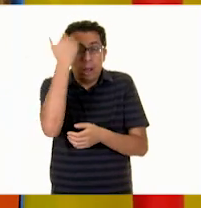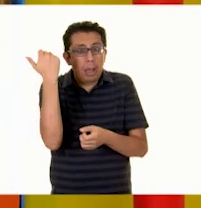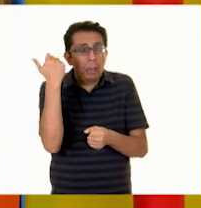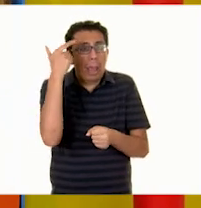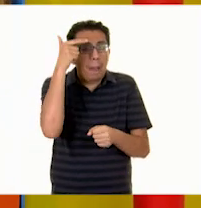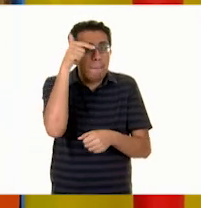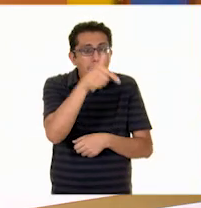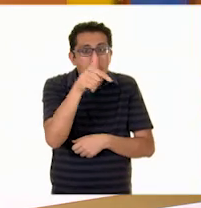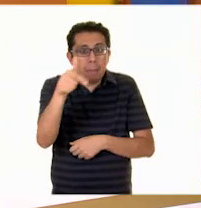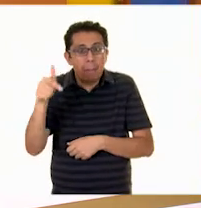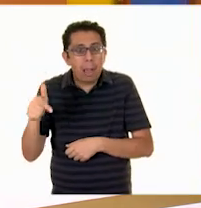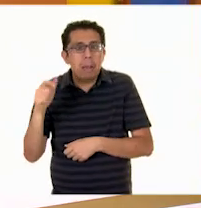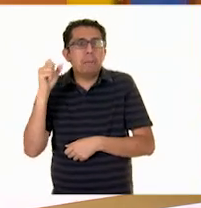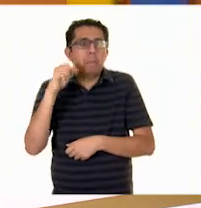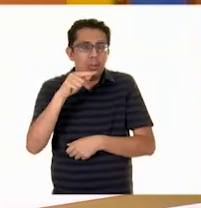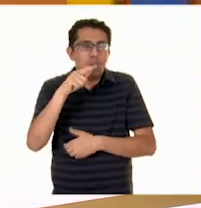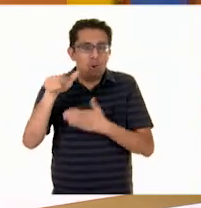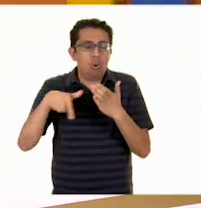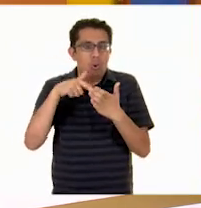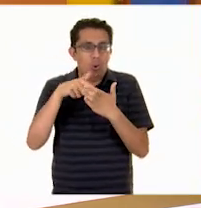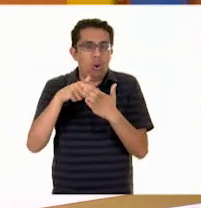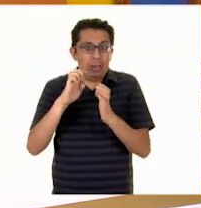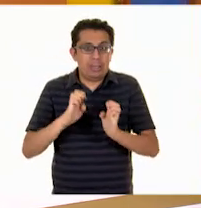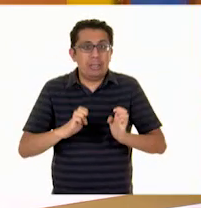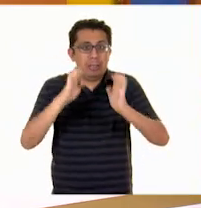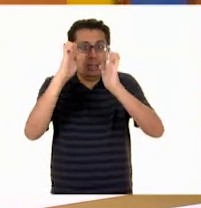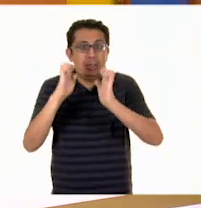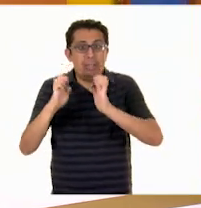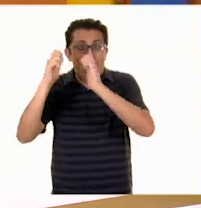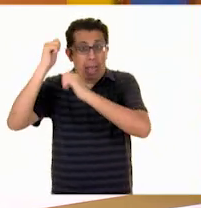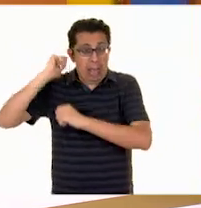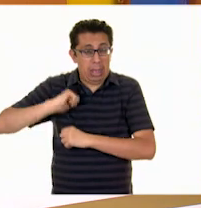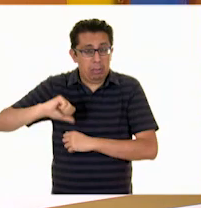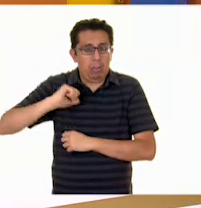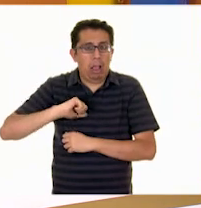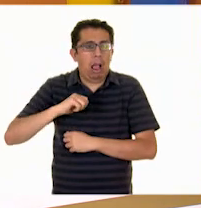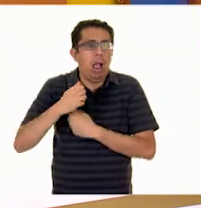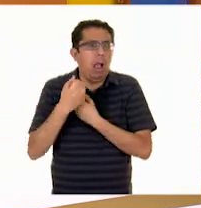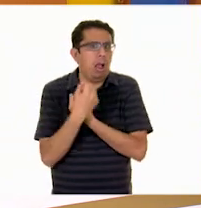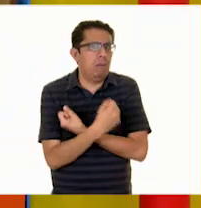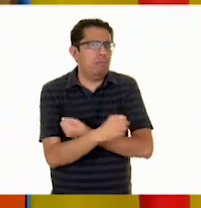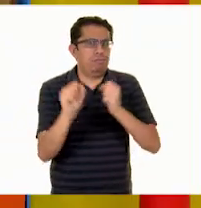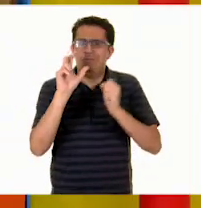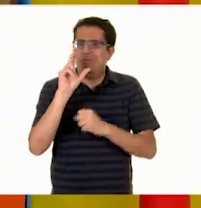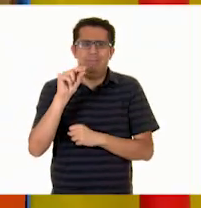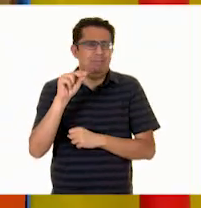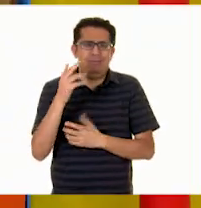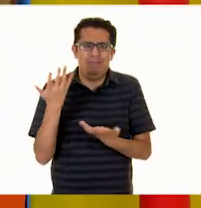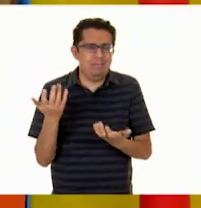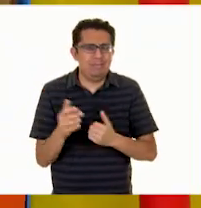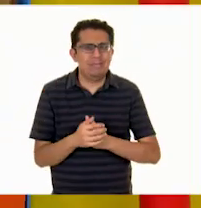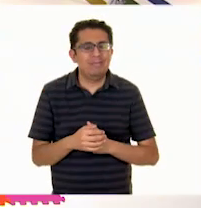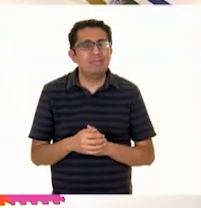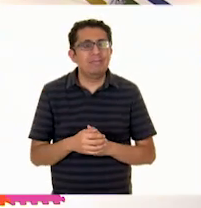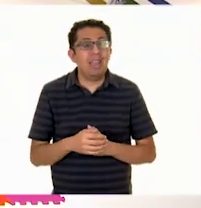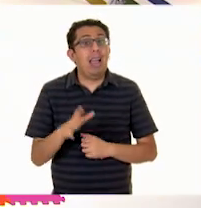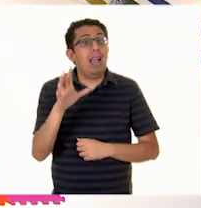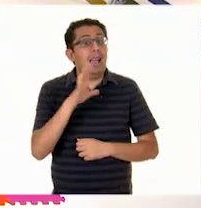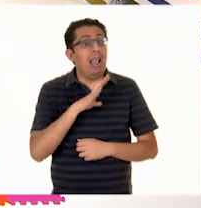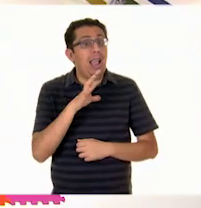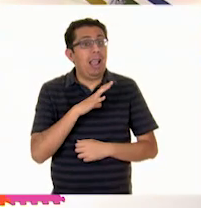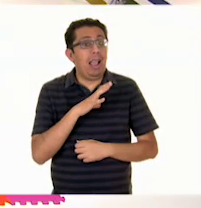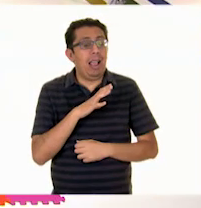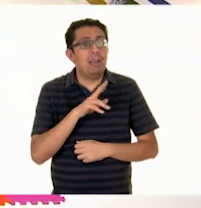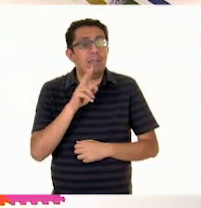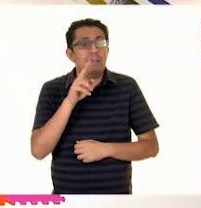museos y de las zonas arqueológicas. Porque luego decimos, son aburridos, pero ya vimos que no. Claro que no. Hay muchísimo,